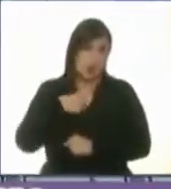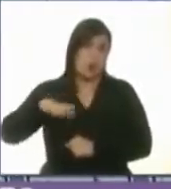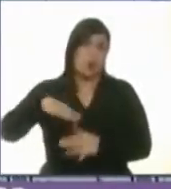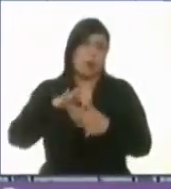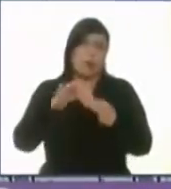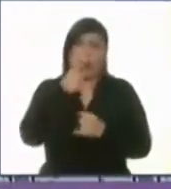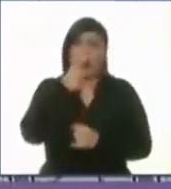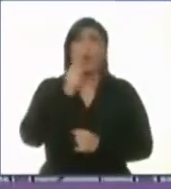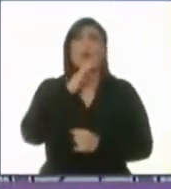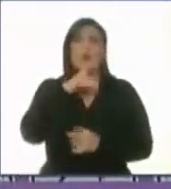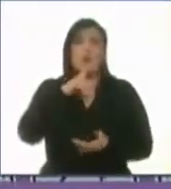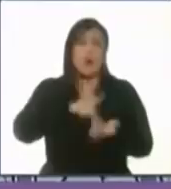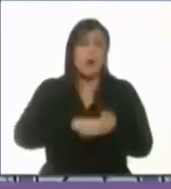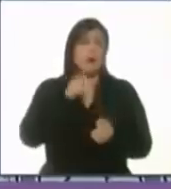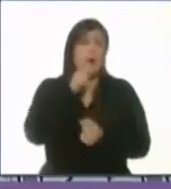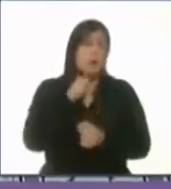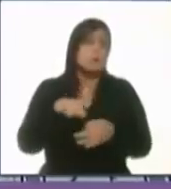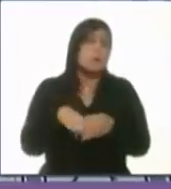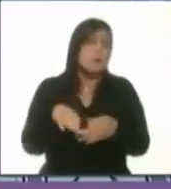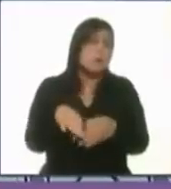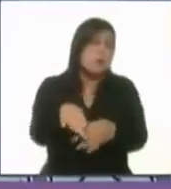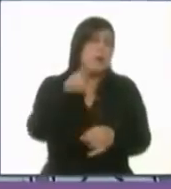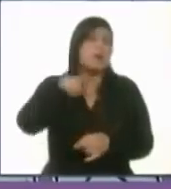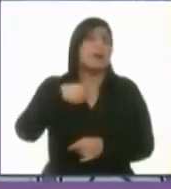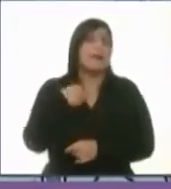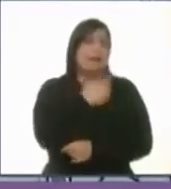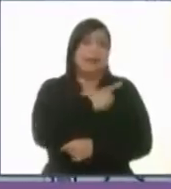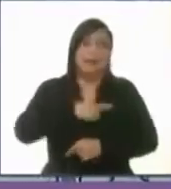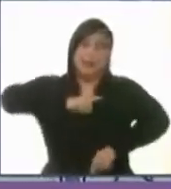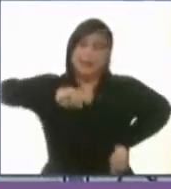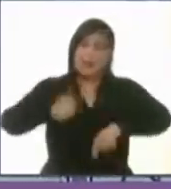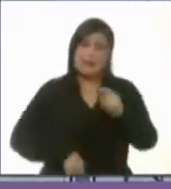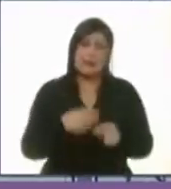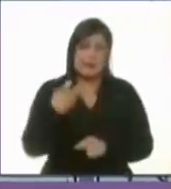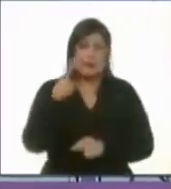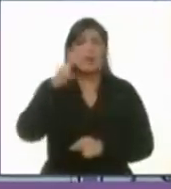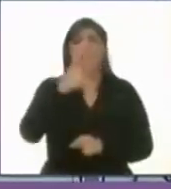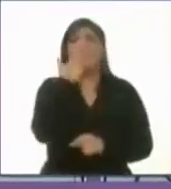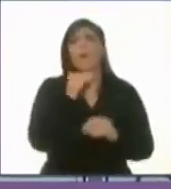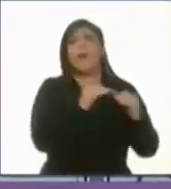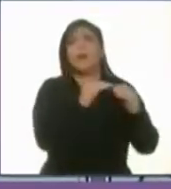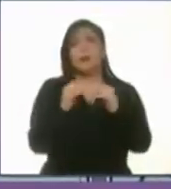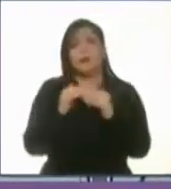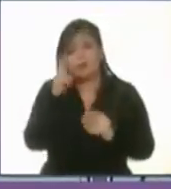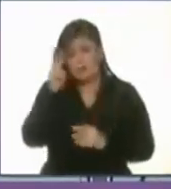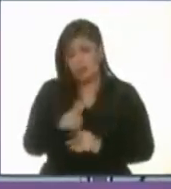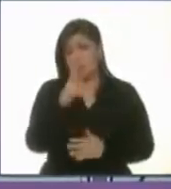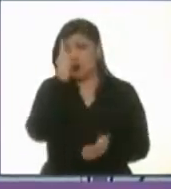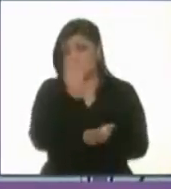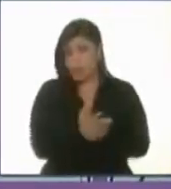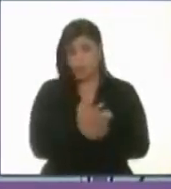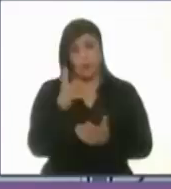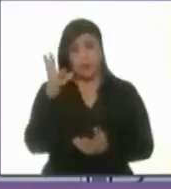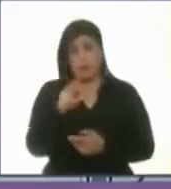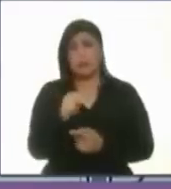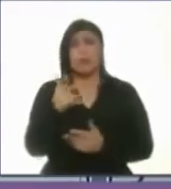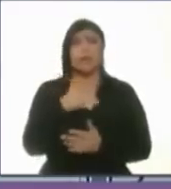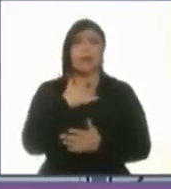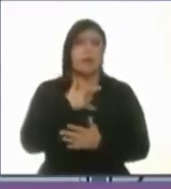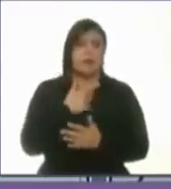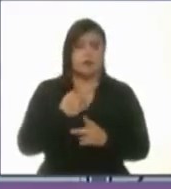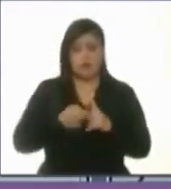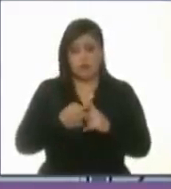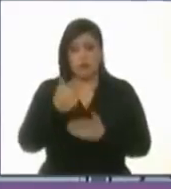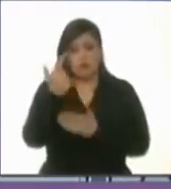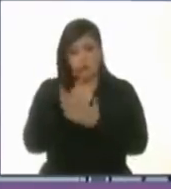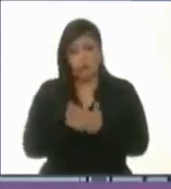la corrupción sistematizada contra la que deberíamos pelear porque no hay democracia. No es solamente contar los votos